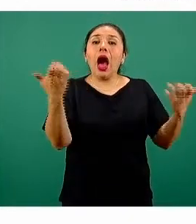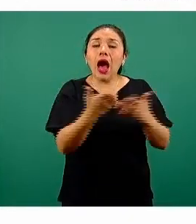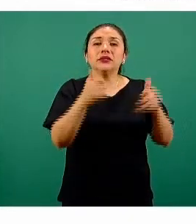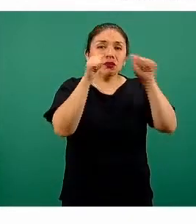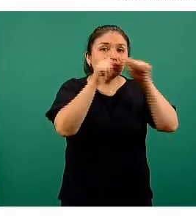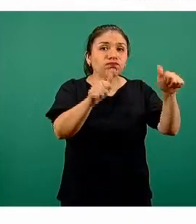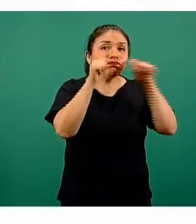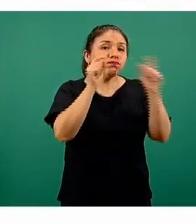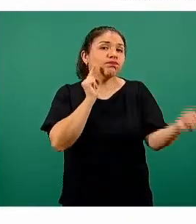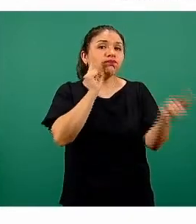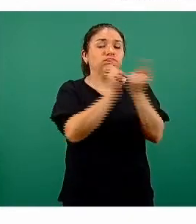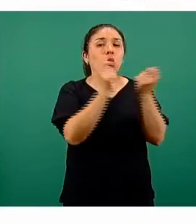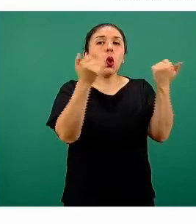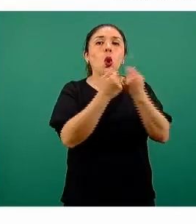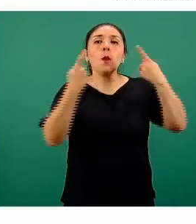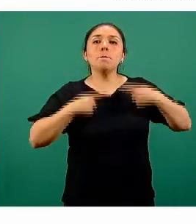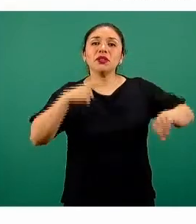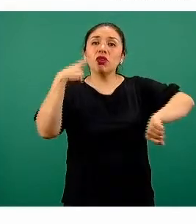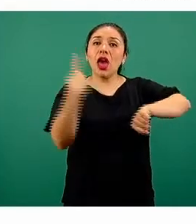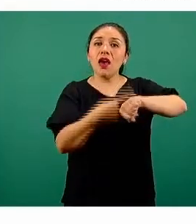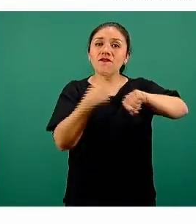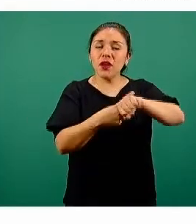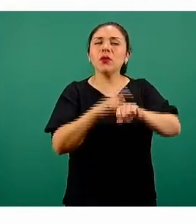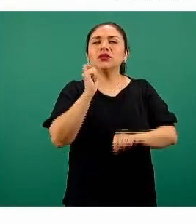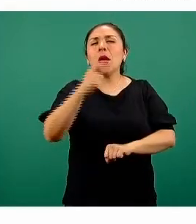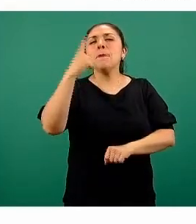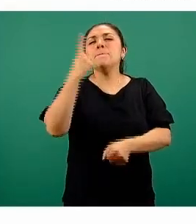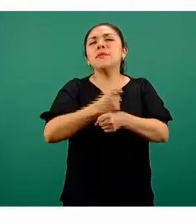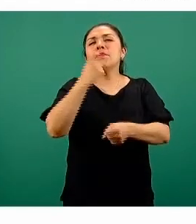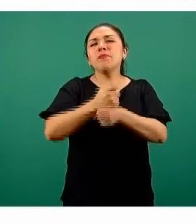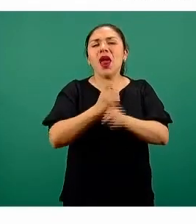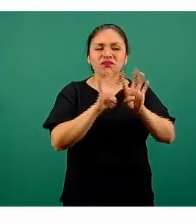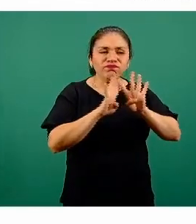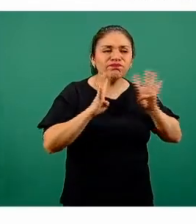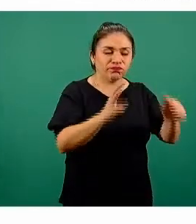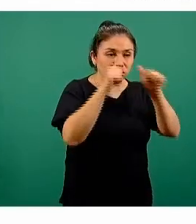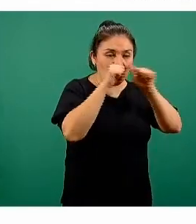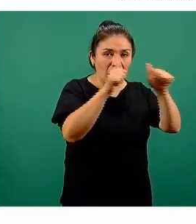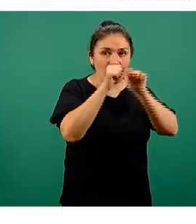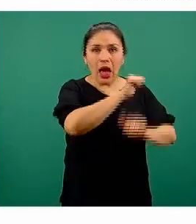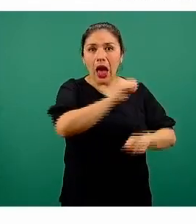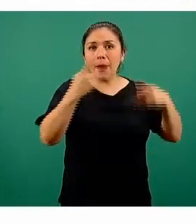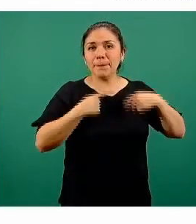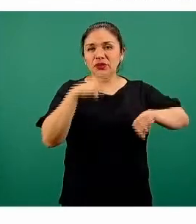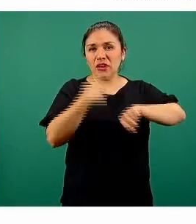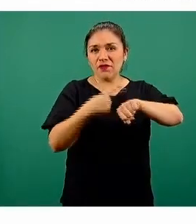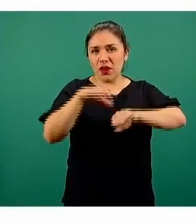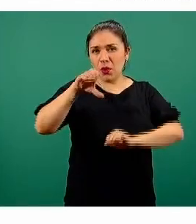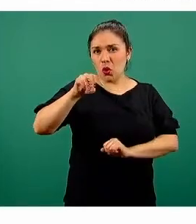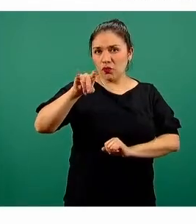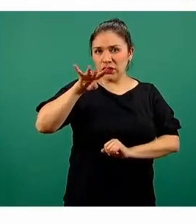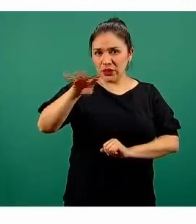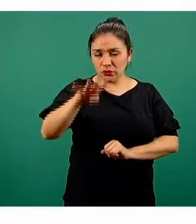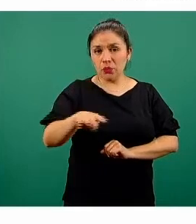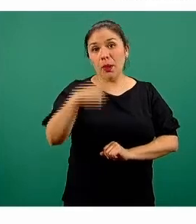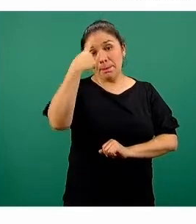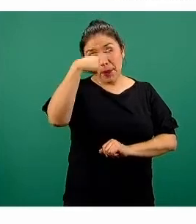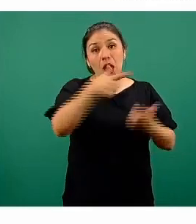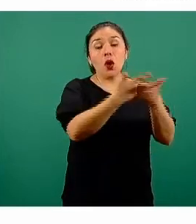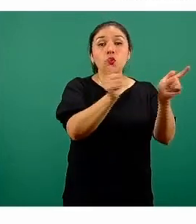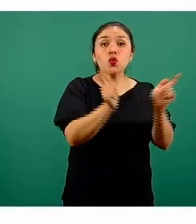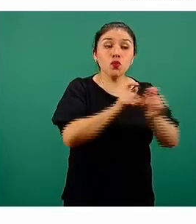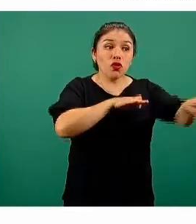llamamos primera línea, primera línea de contacto con personas enfermas de COVID-19. Tanto de los sectores